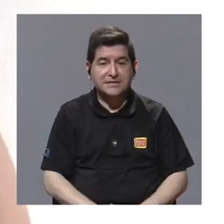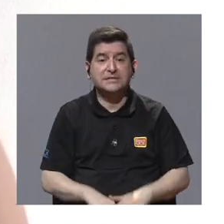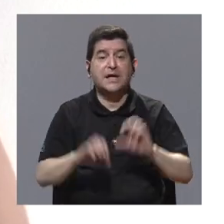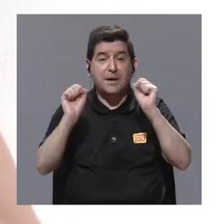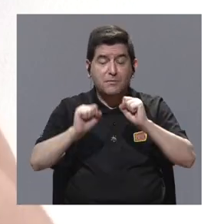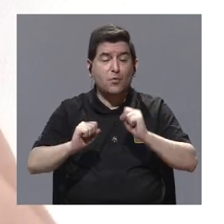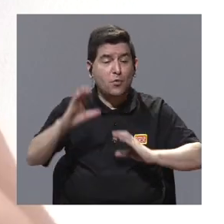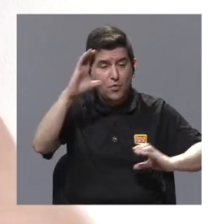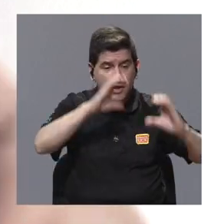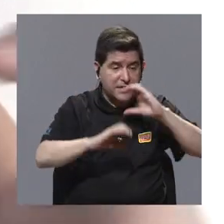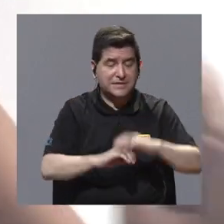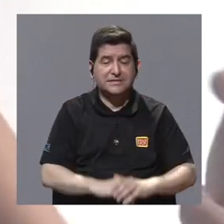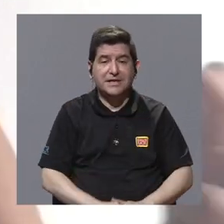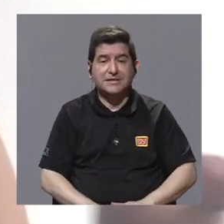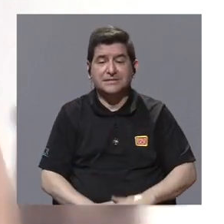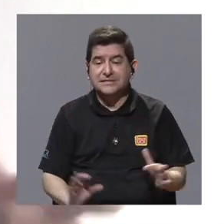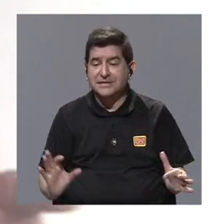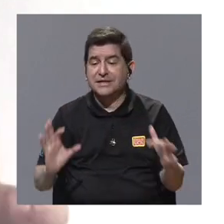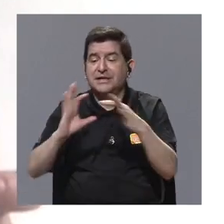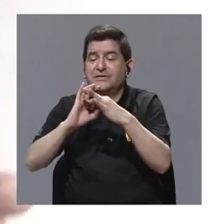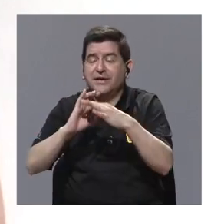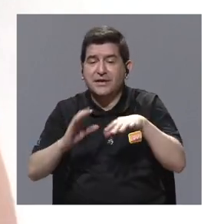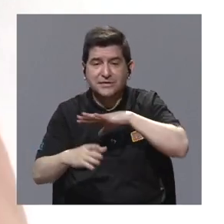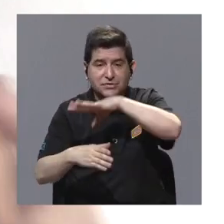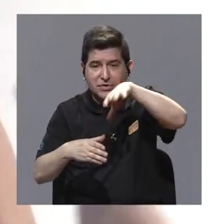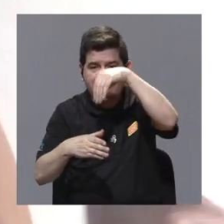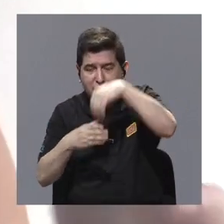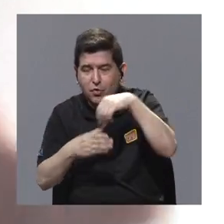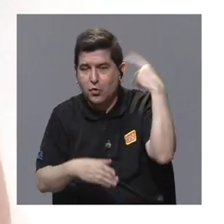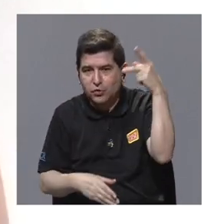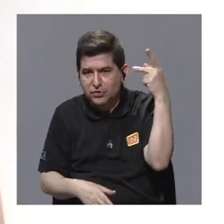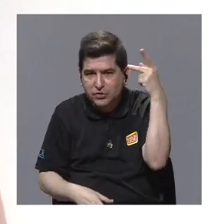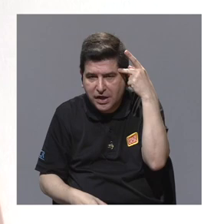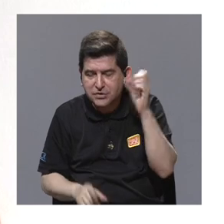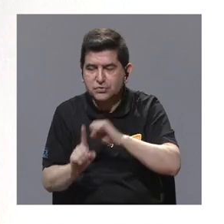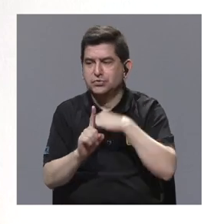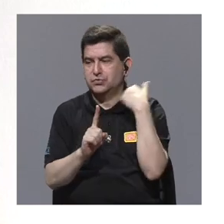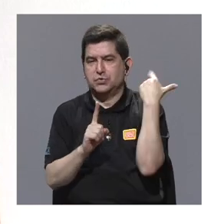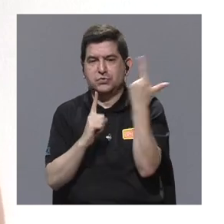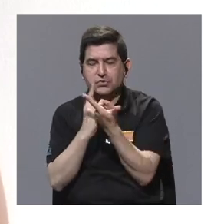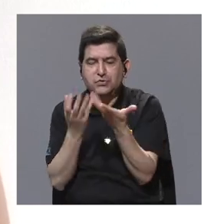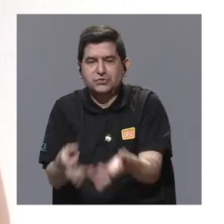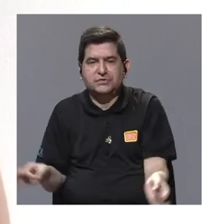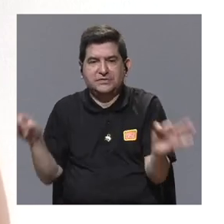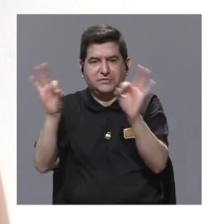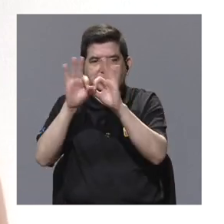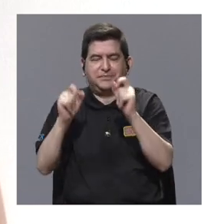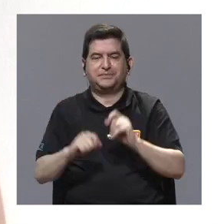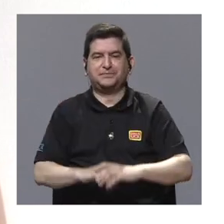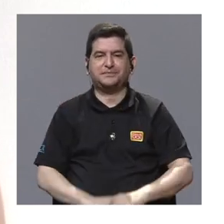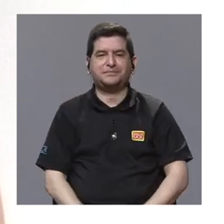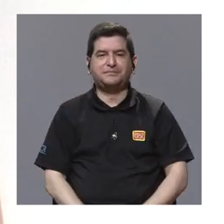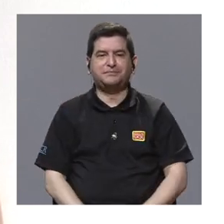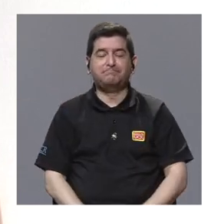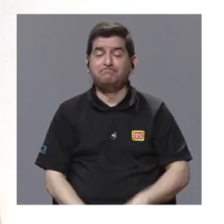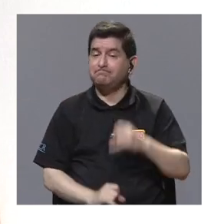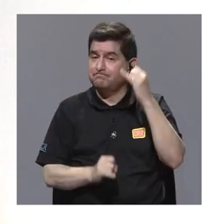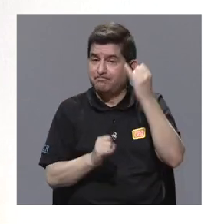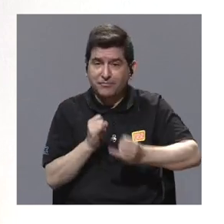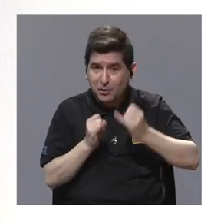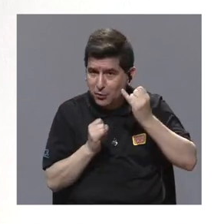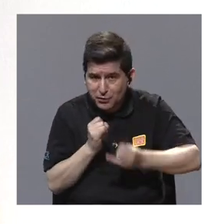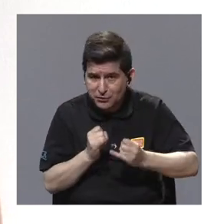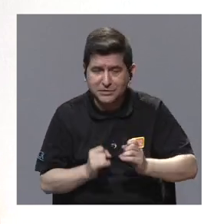ciencia en torno a un contexto político, un contexto social importante. Y finalmente